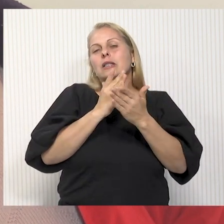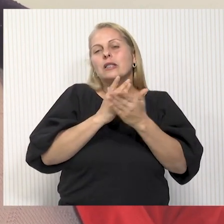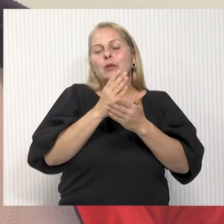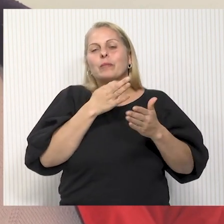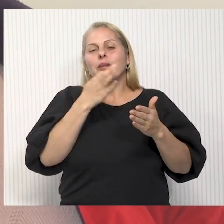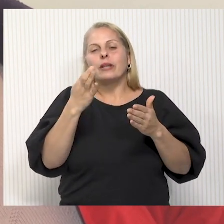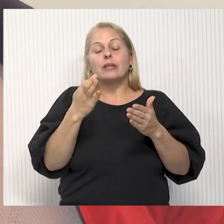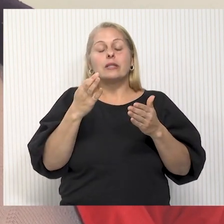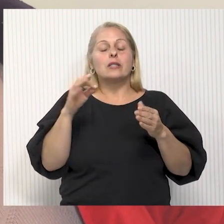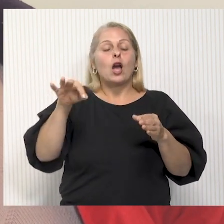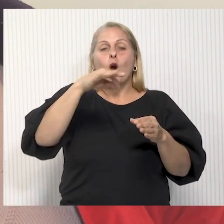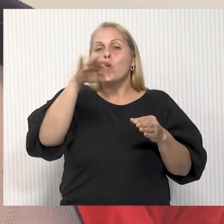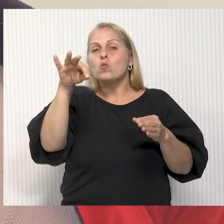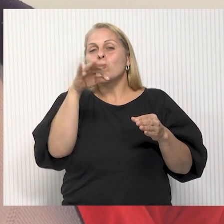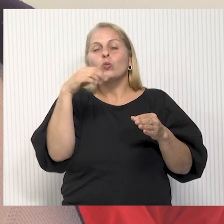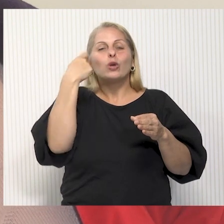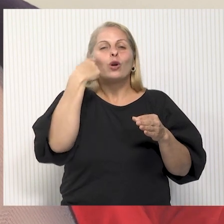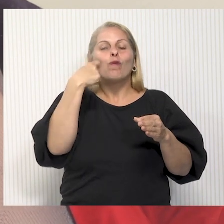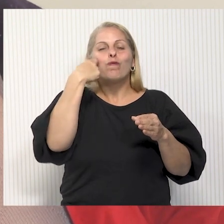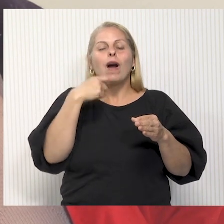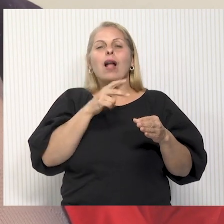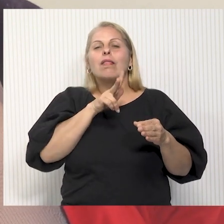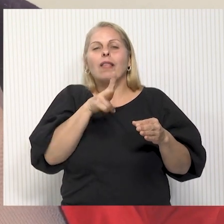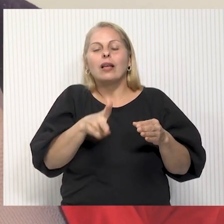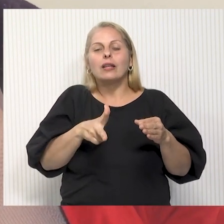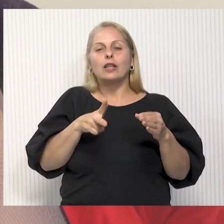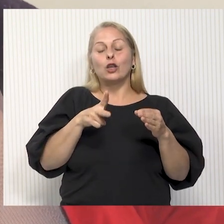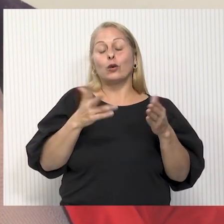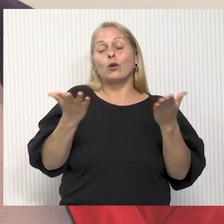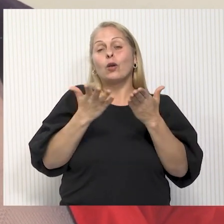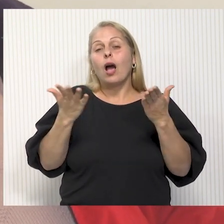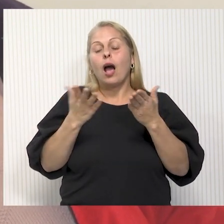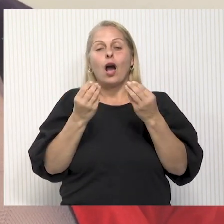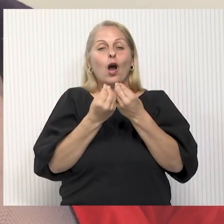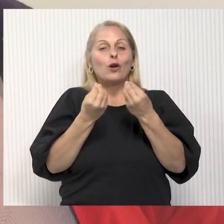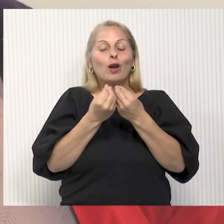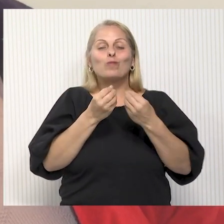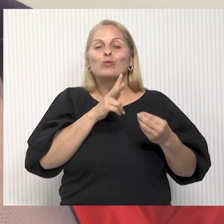me faltó es tener hijos. Y ahora va a tener un montón de hijos que me la van a